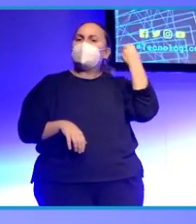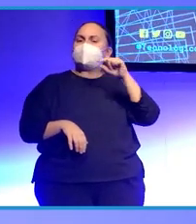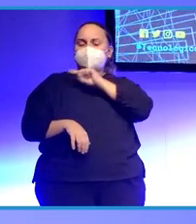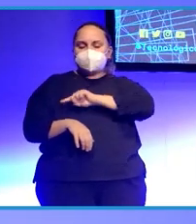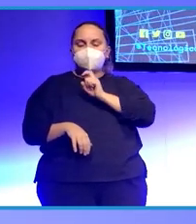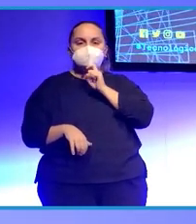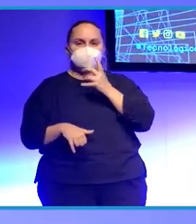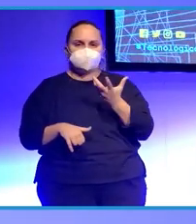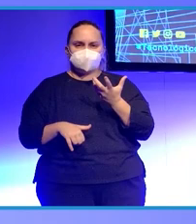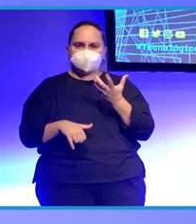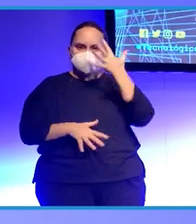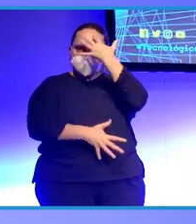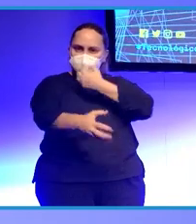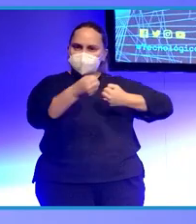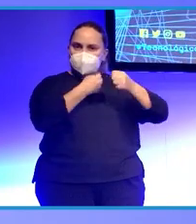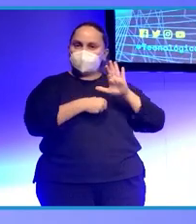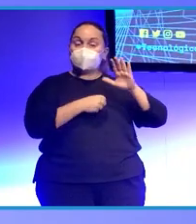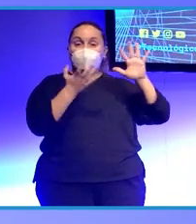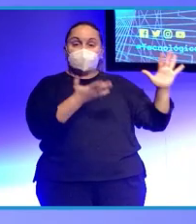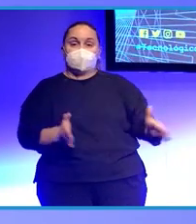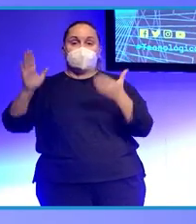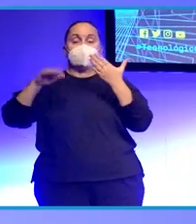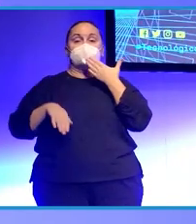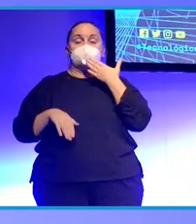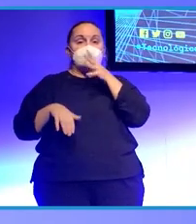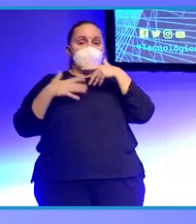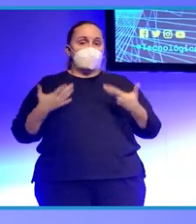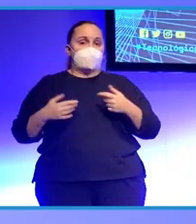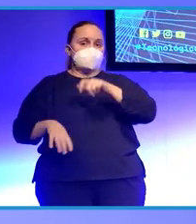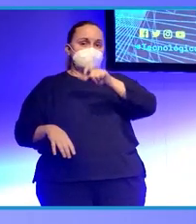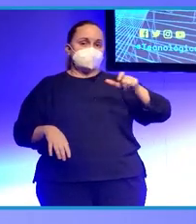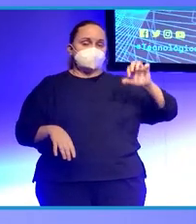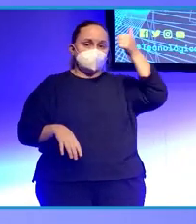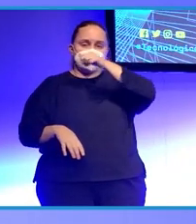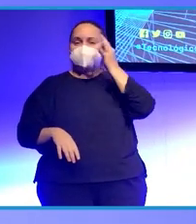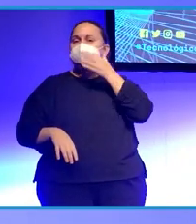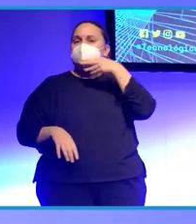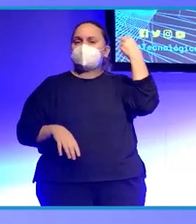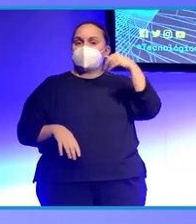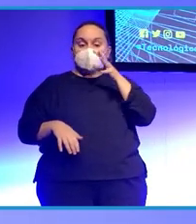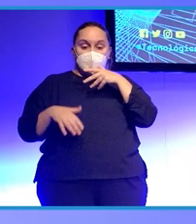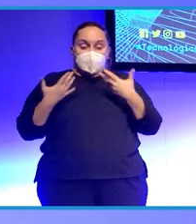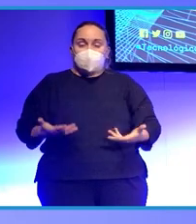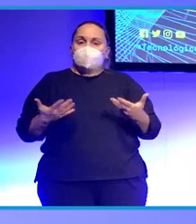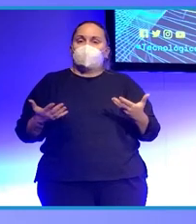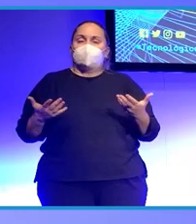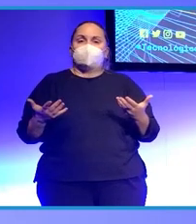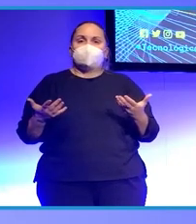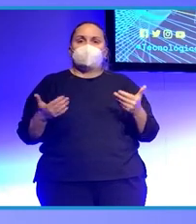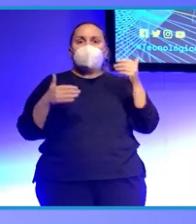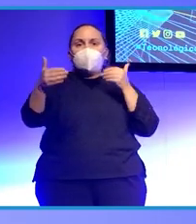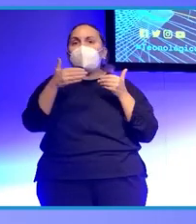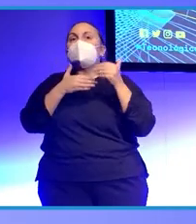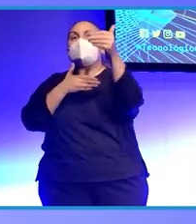mismo. La gente joven, la generación de chicos y chicas jóvenes no tienen demasiados